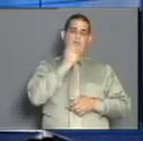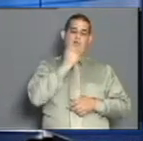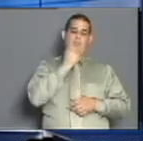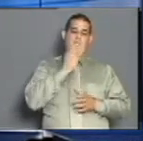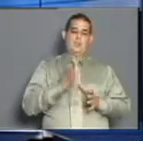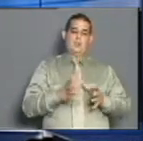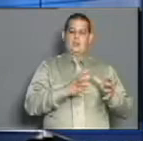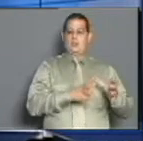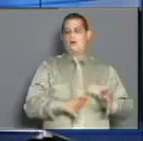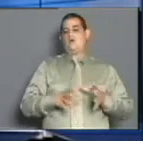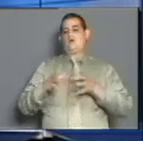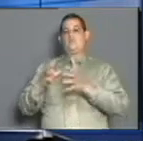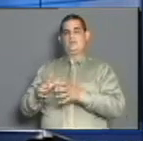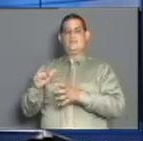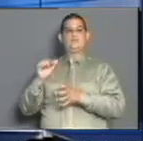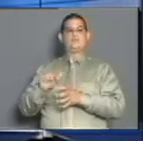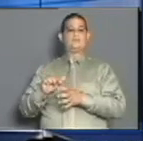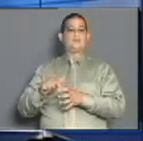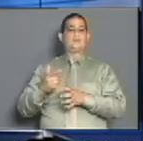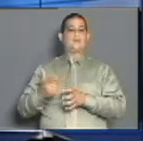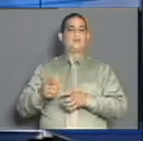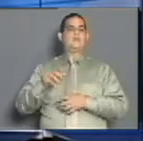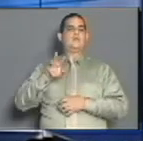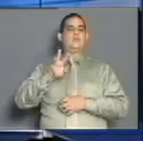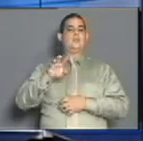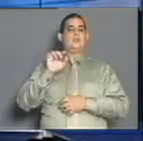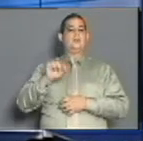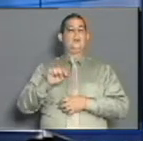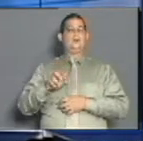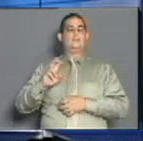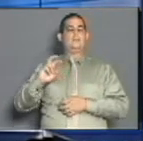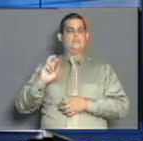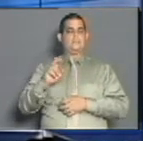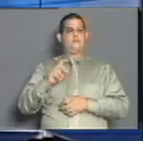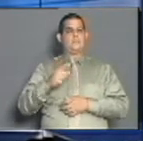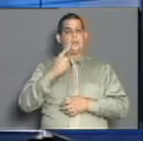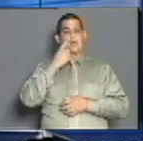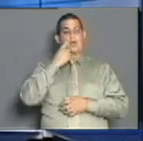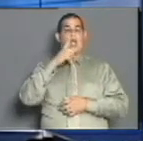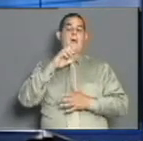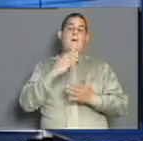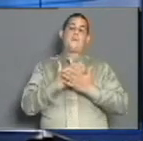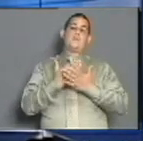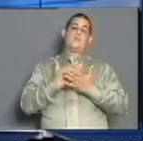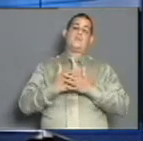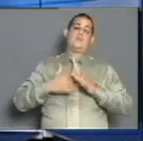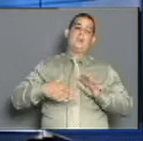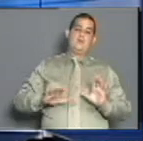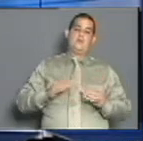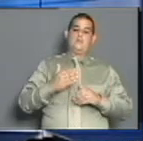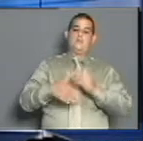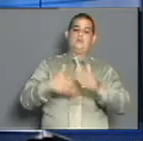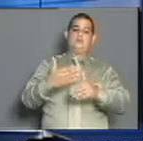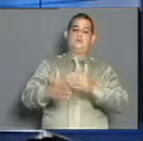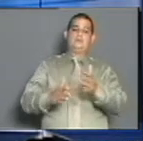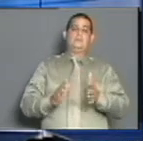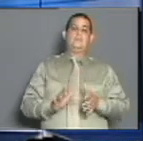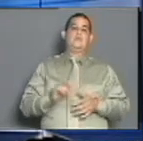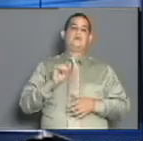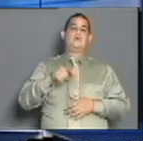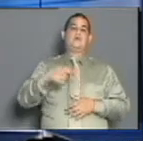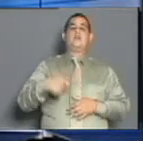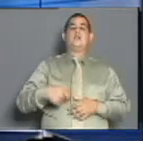que disputan la Serie Mundial por tercera ocasión en el último lustro intentarán sobrevivir la seguidilla de partidos y